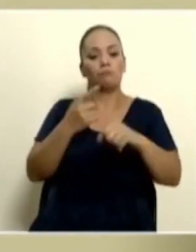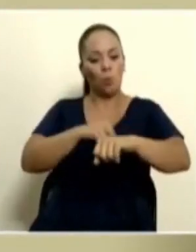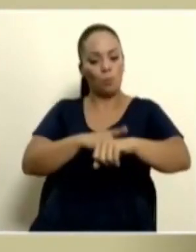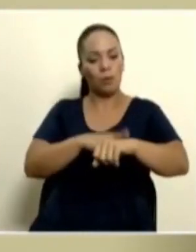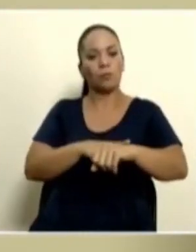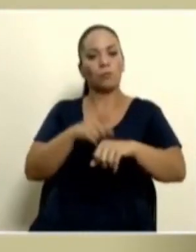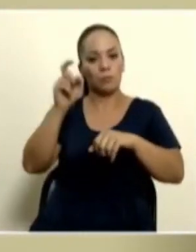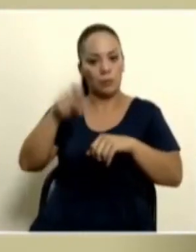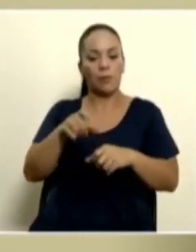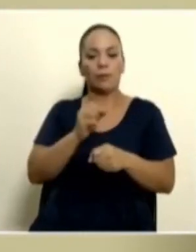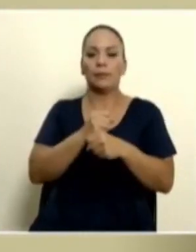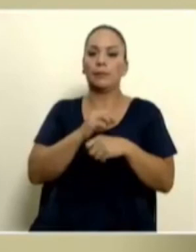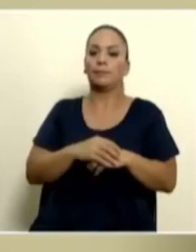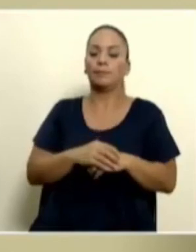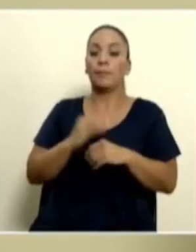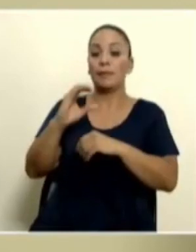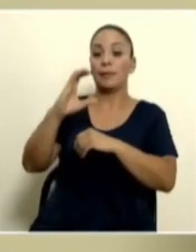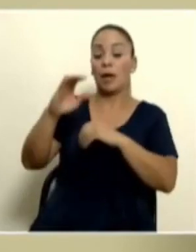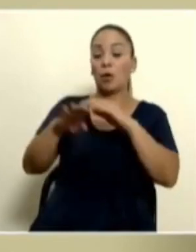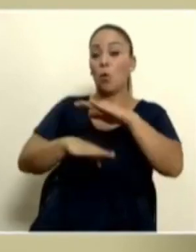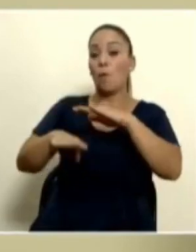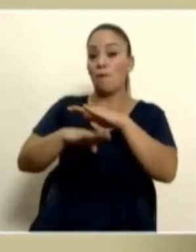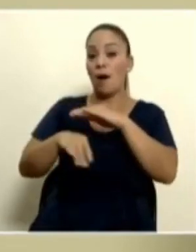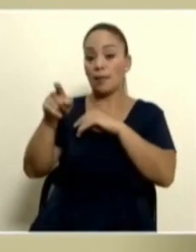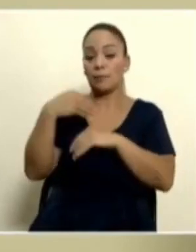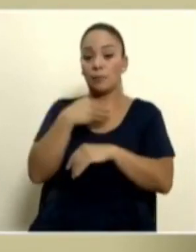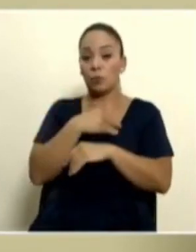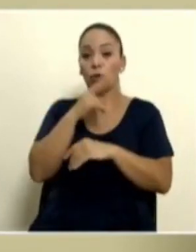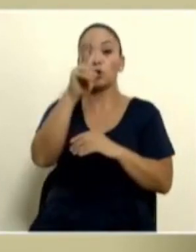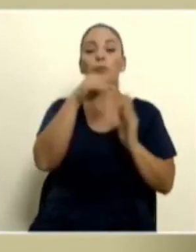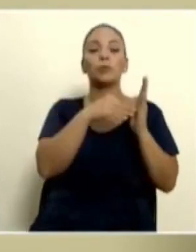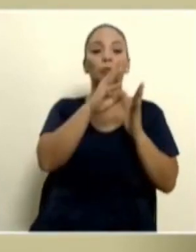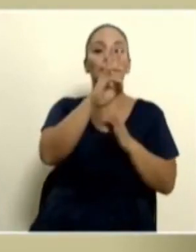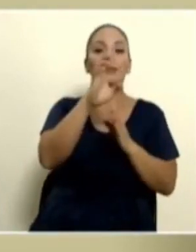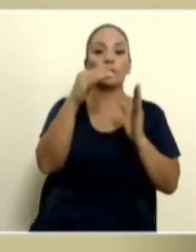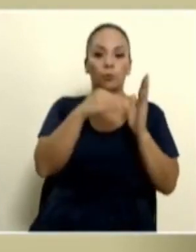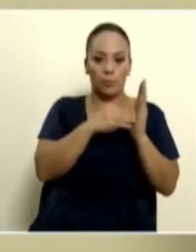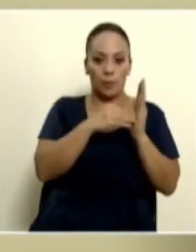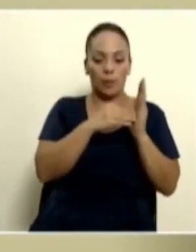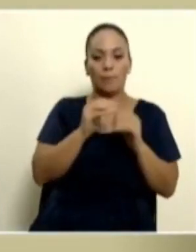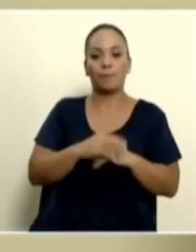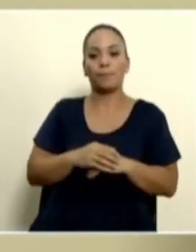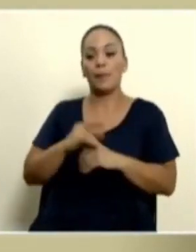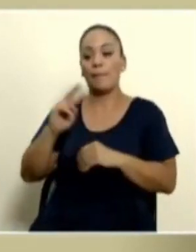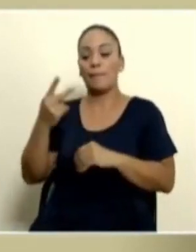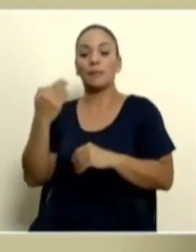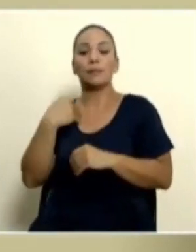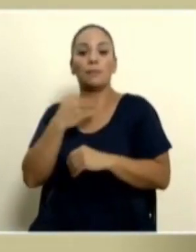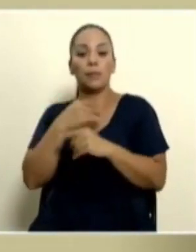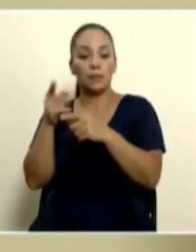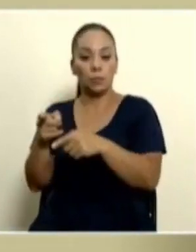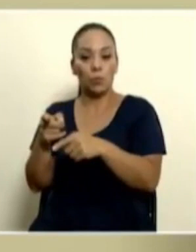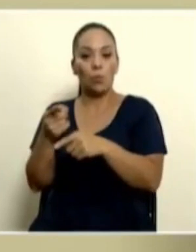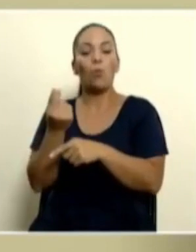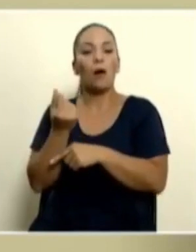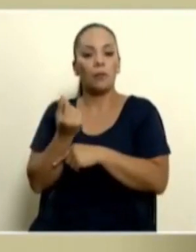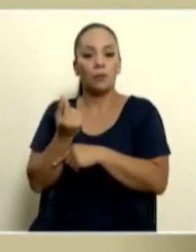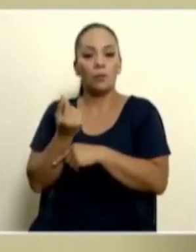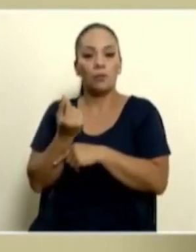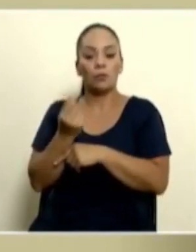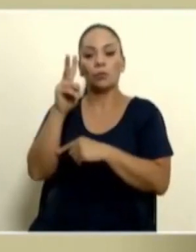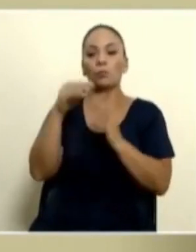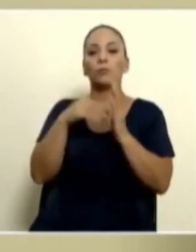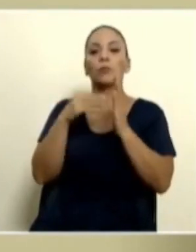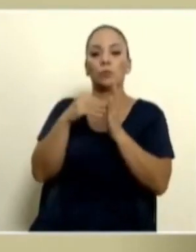Salario base de los ministros quedará en 2 millones 600 mil colones y el de los viceministros en aproximadamente